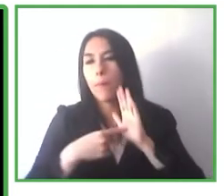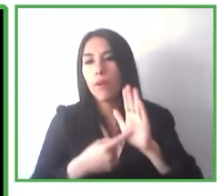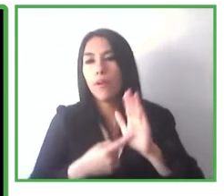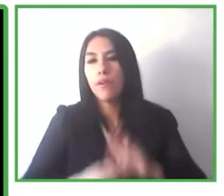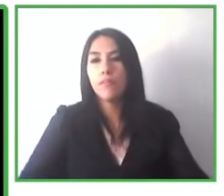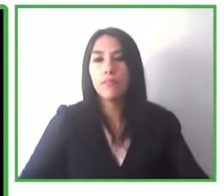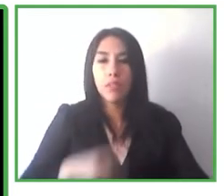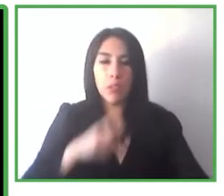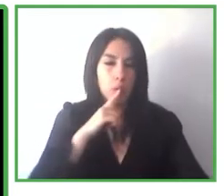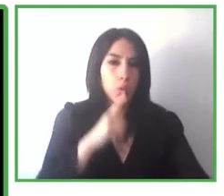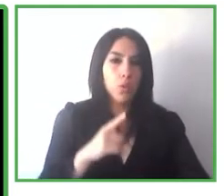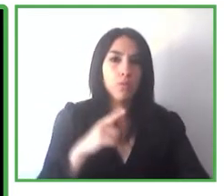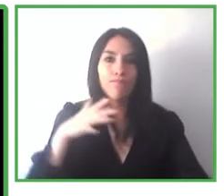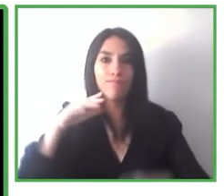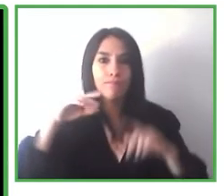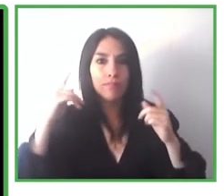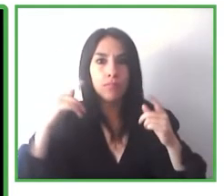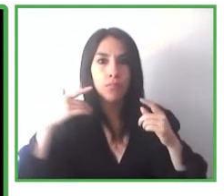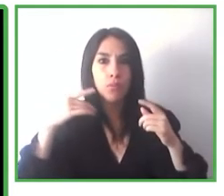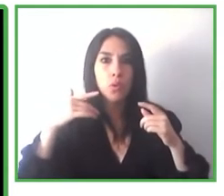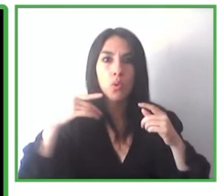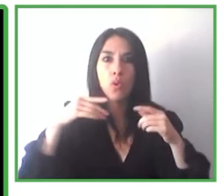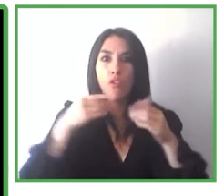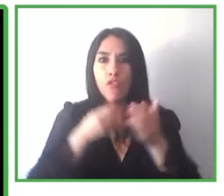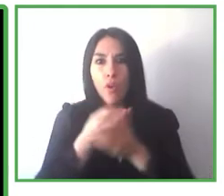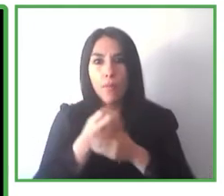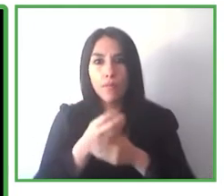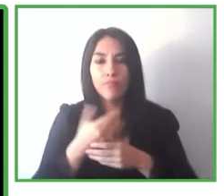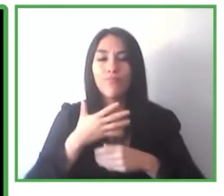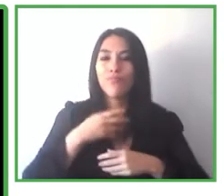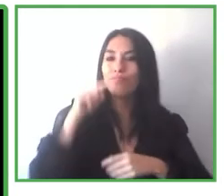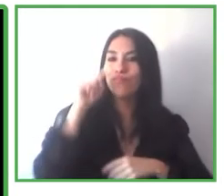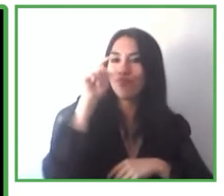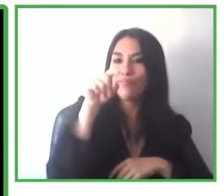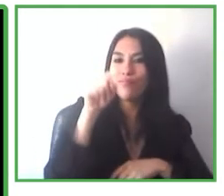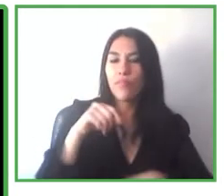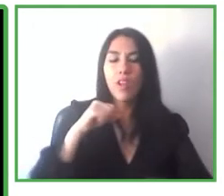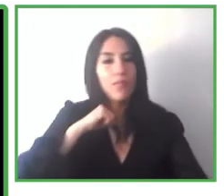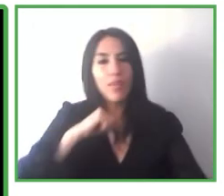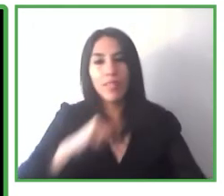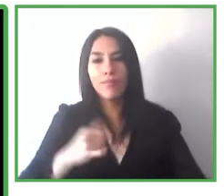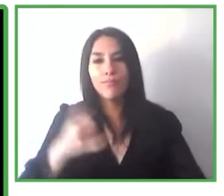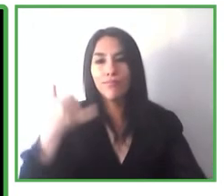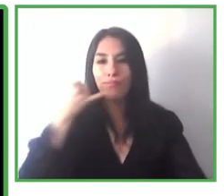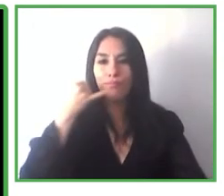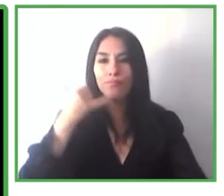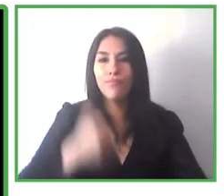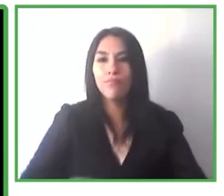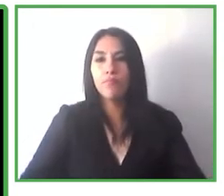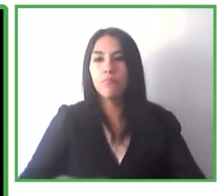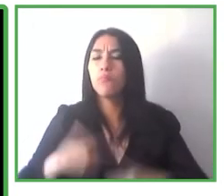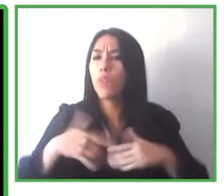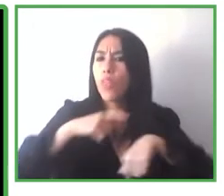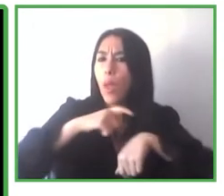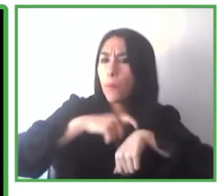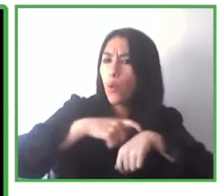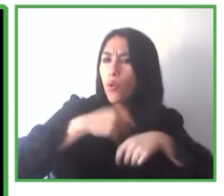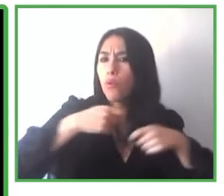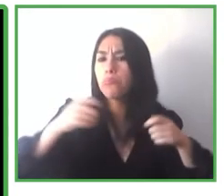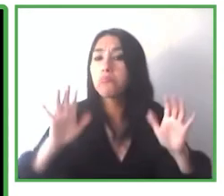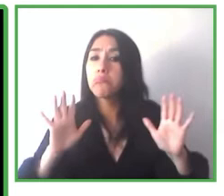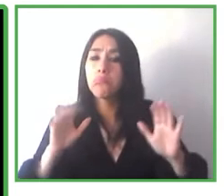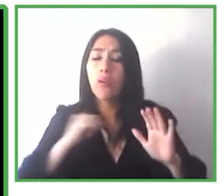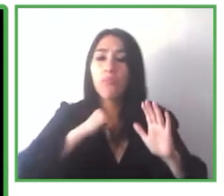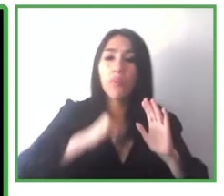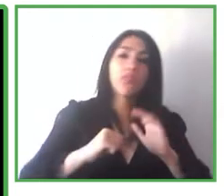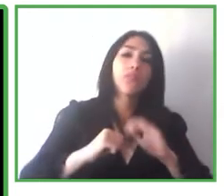visitas y seguramente la última entonces estas indicaciones se adaptan a cualquier usuario incluso si activas la opción de